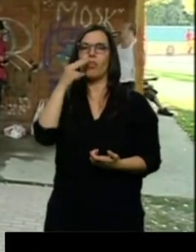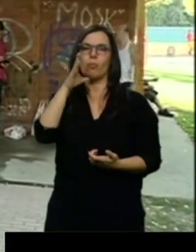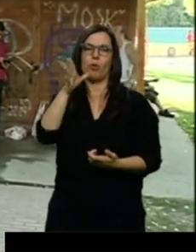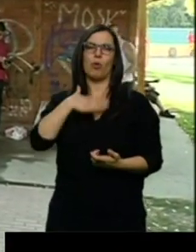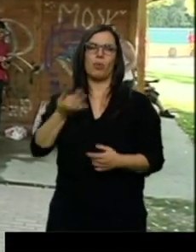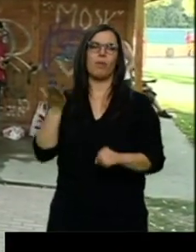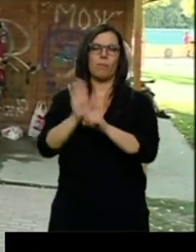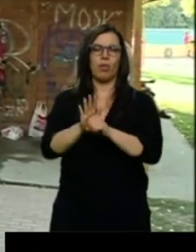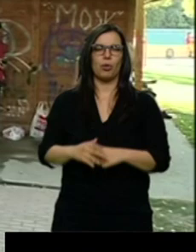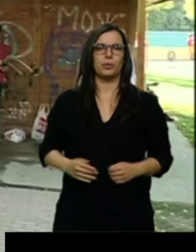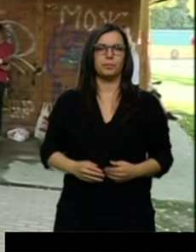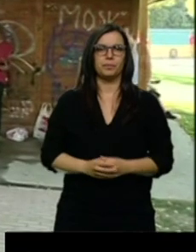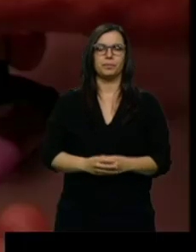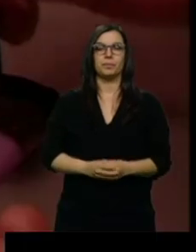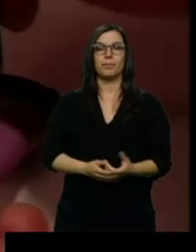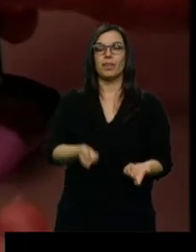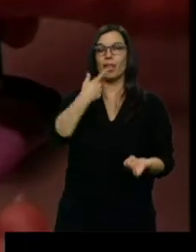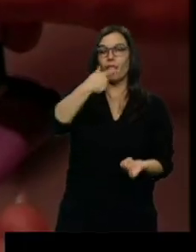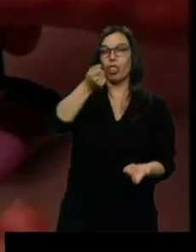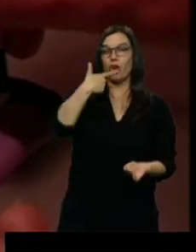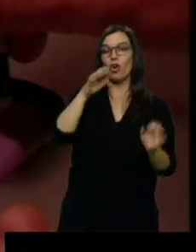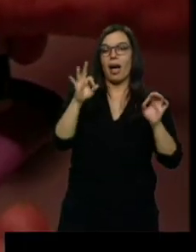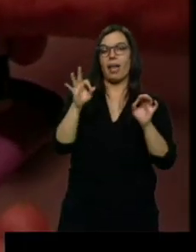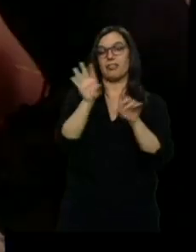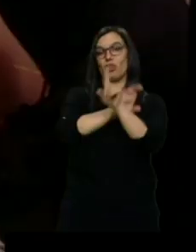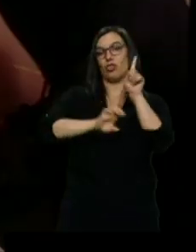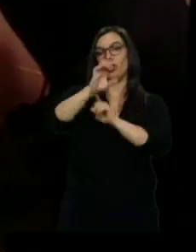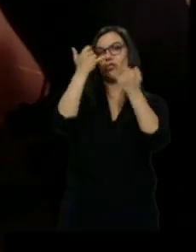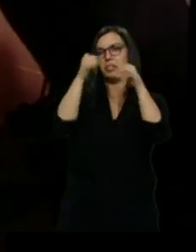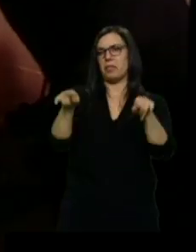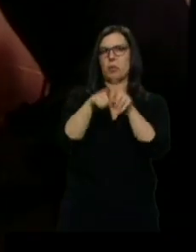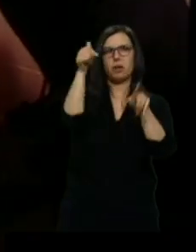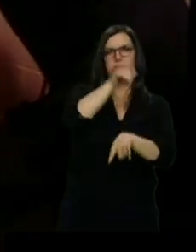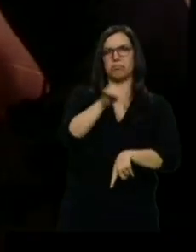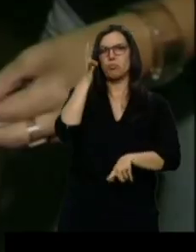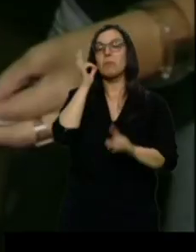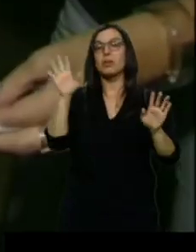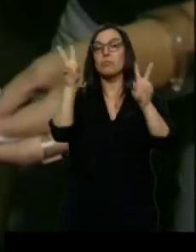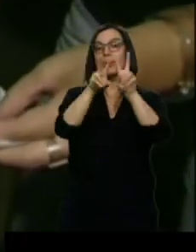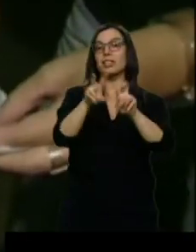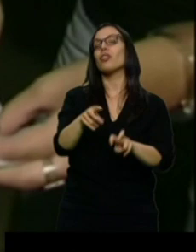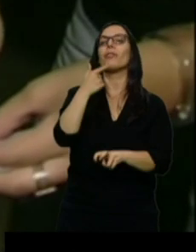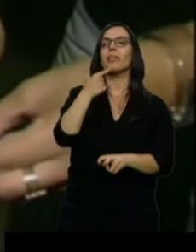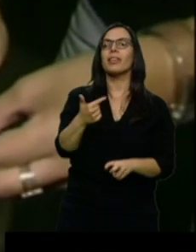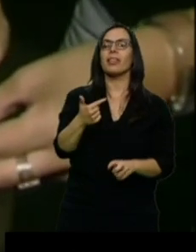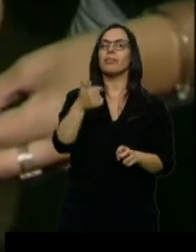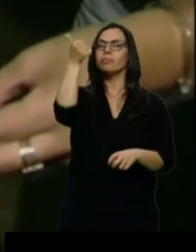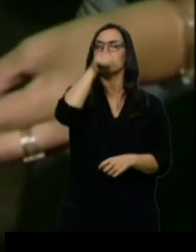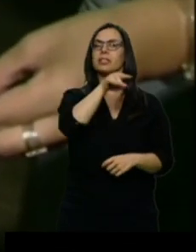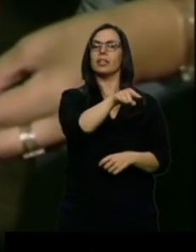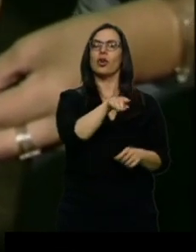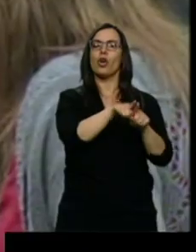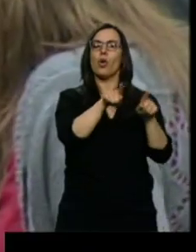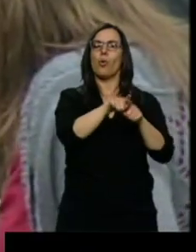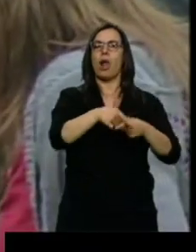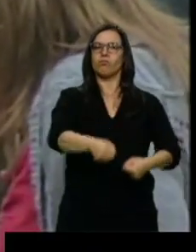El consumo de drogas en un contexto festivo no entiende de sexos, pero según la investigación se entiende que los chicos refuerzan su masculinidad